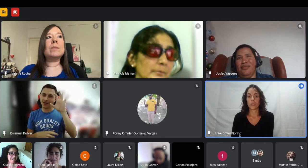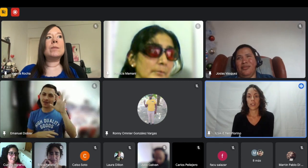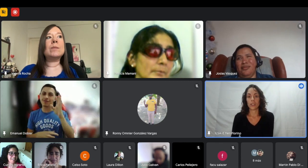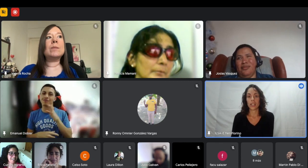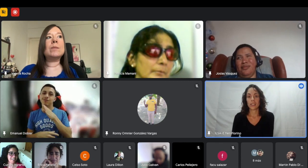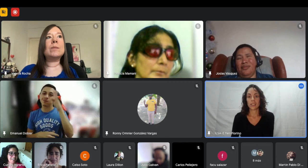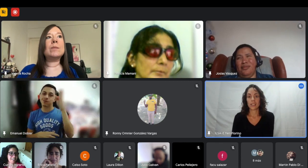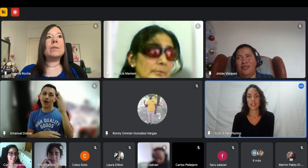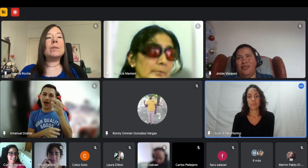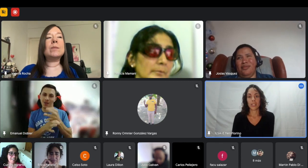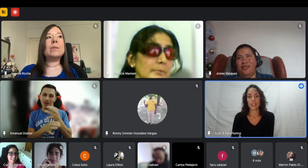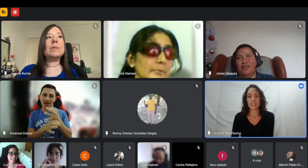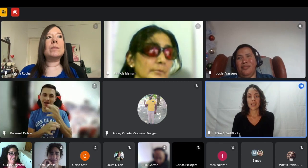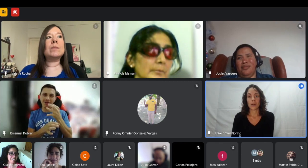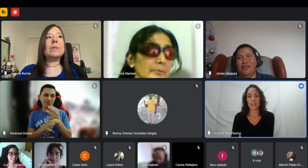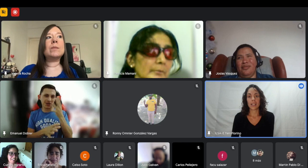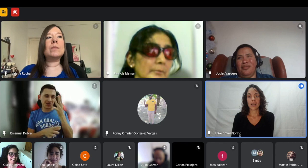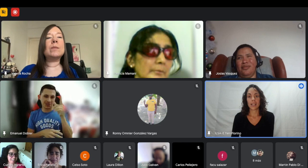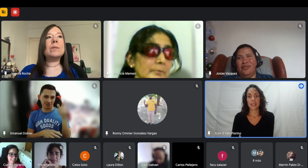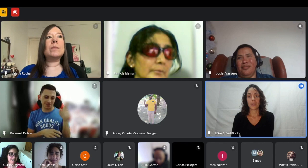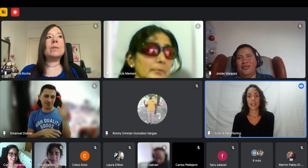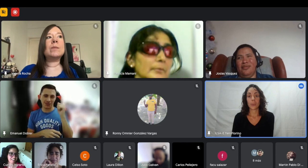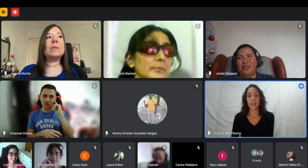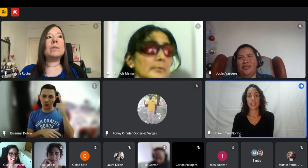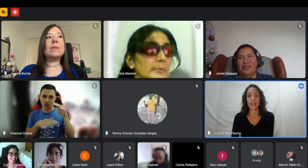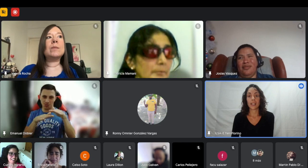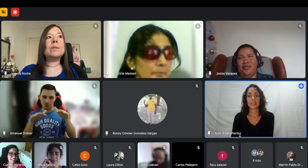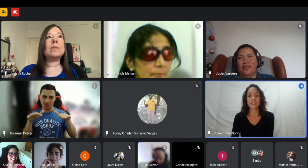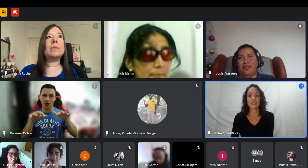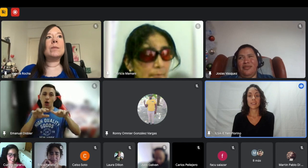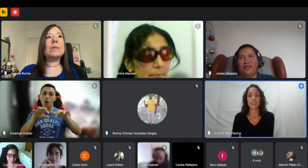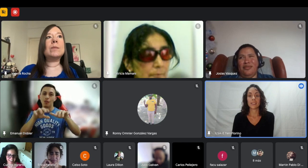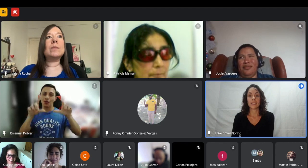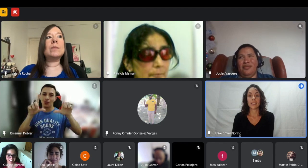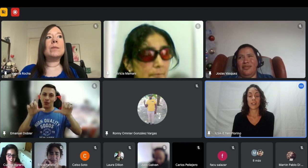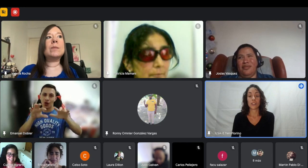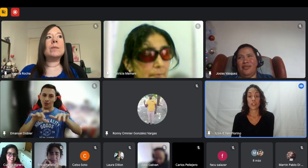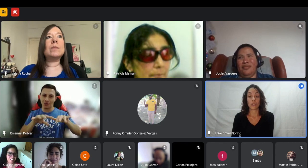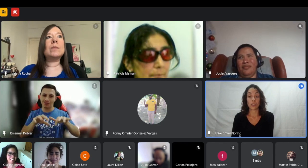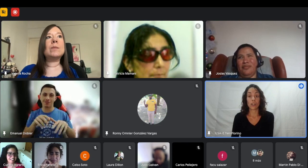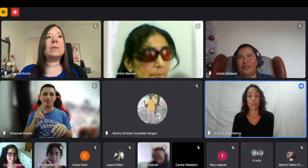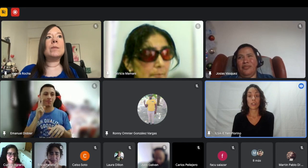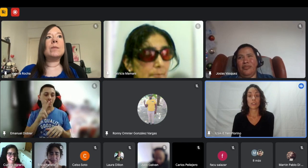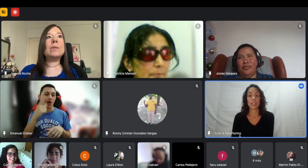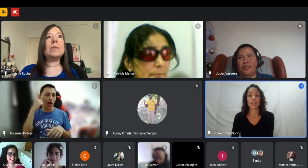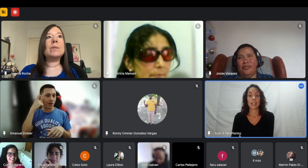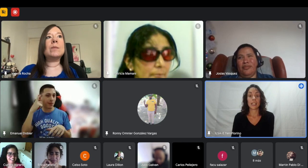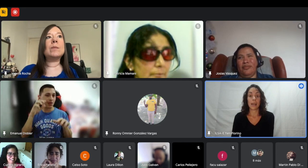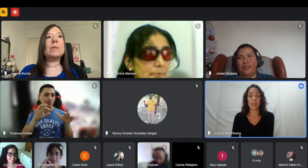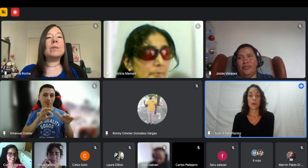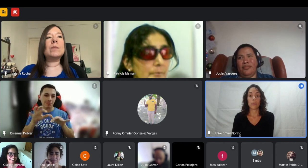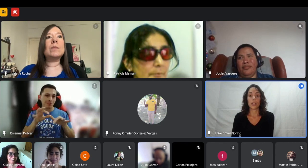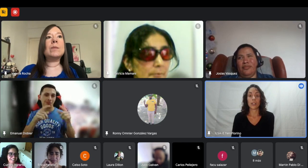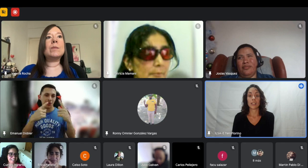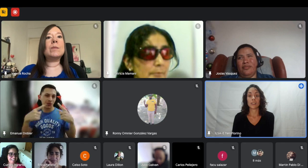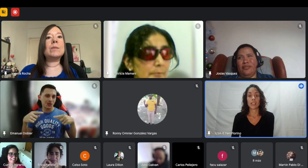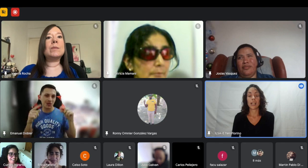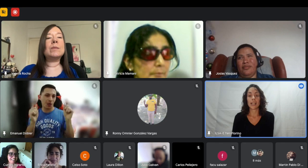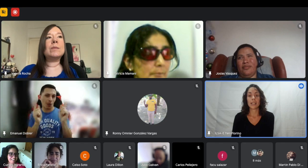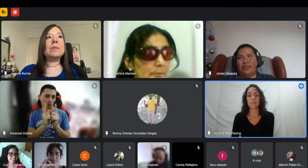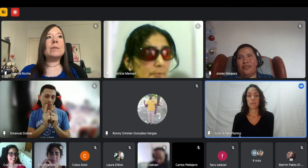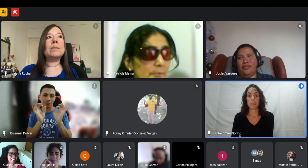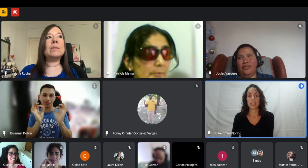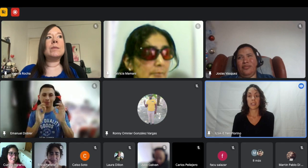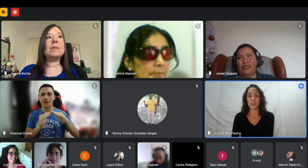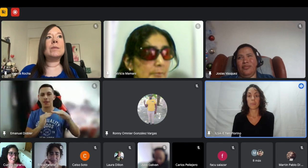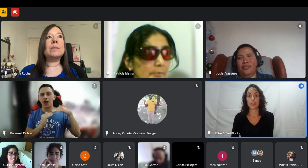tenía computadora pero él se acuerda que iba a la escuela y con chicos sordos y había computadoras entonces